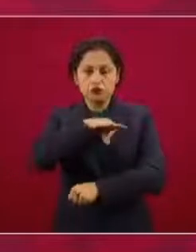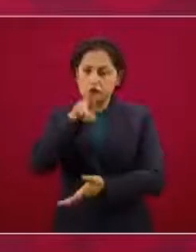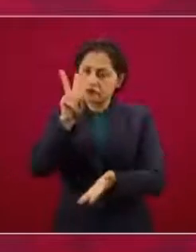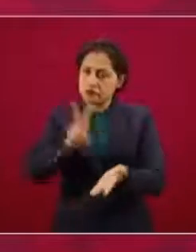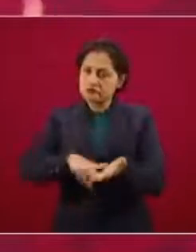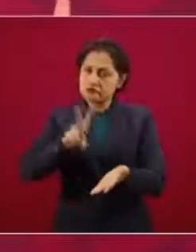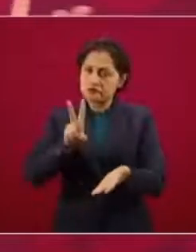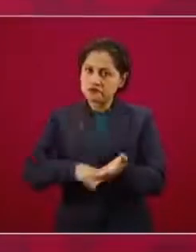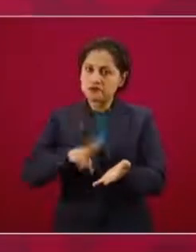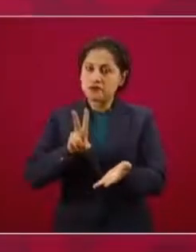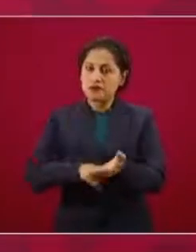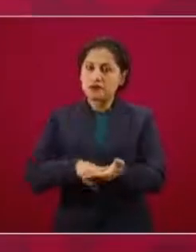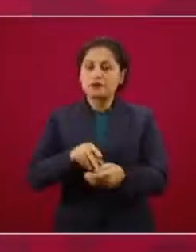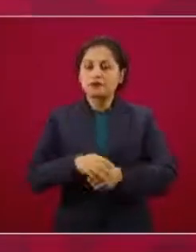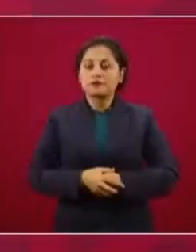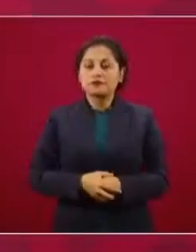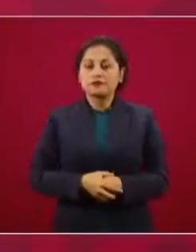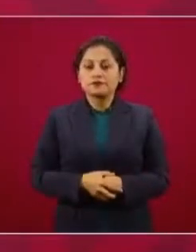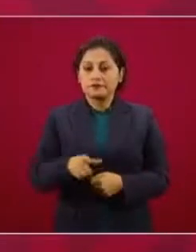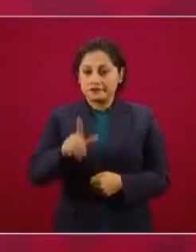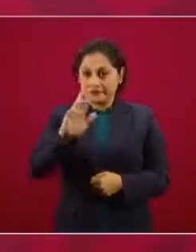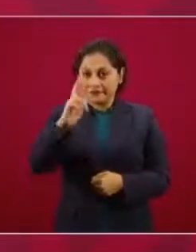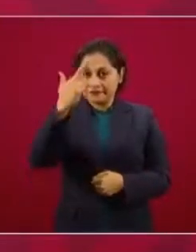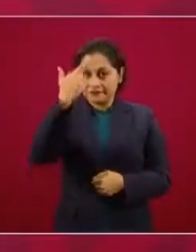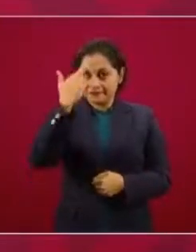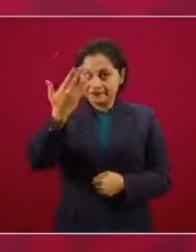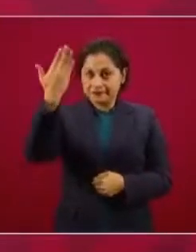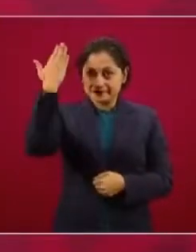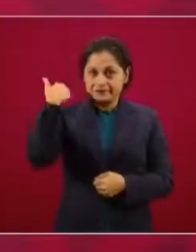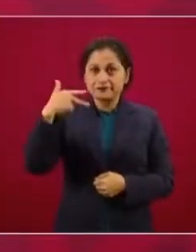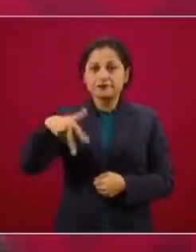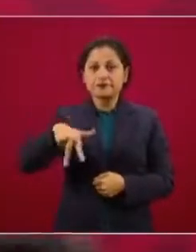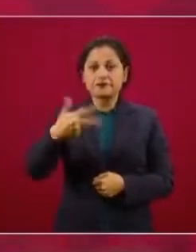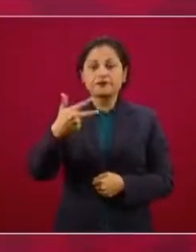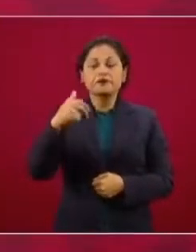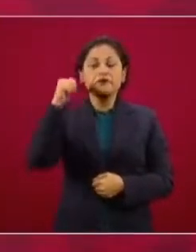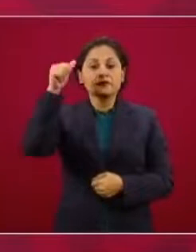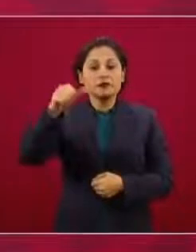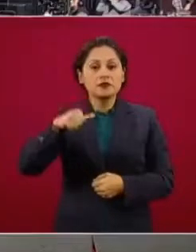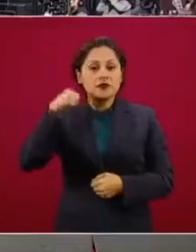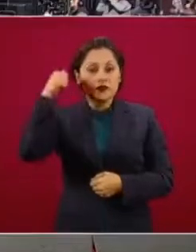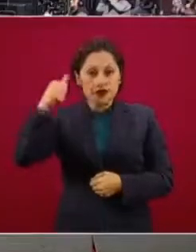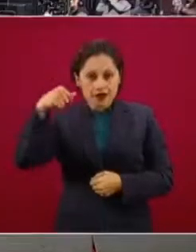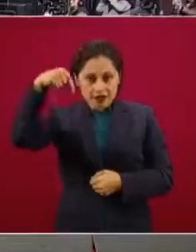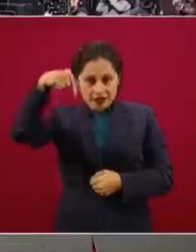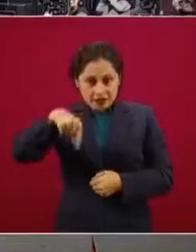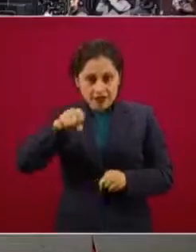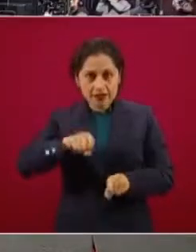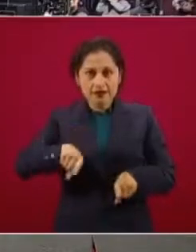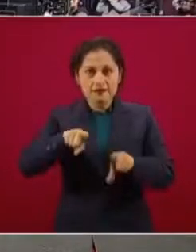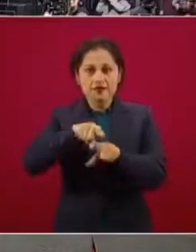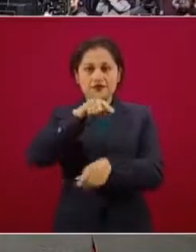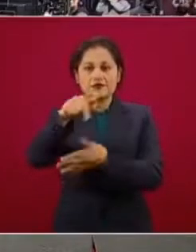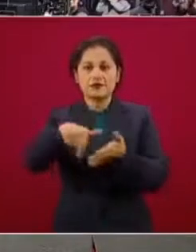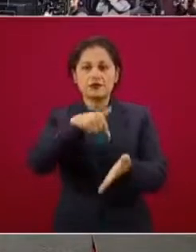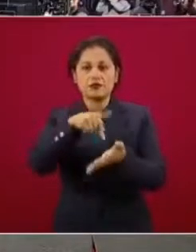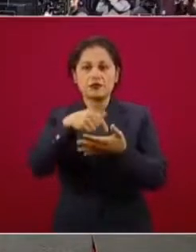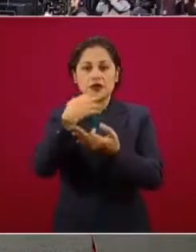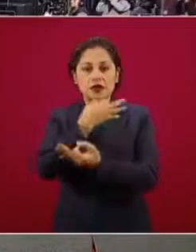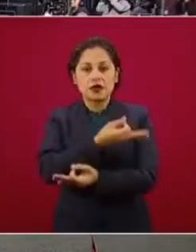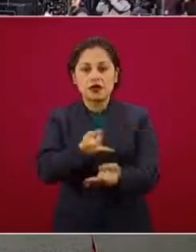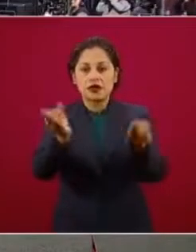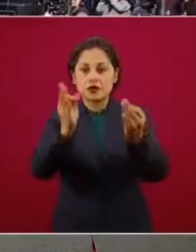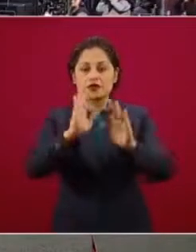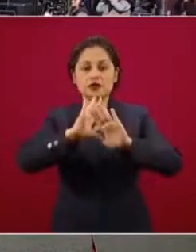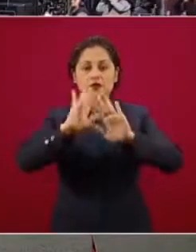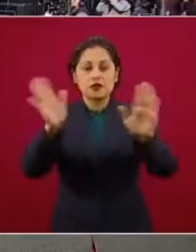Como recordarán, en este mismo salón, el 13 de abril, se anunció lo que hoy es ya una realidad, el